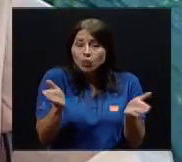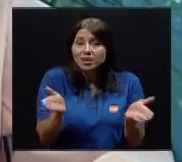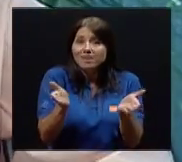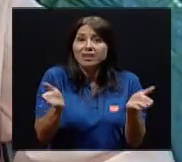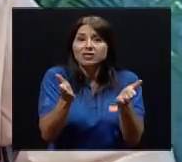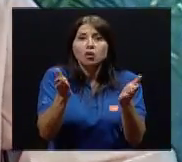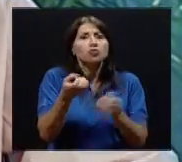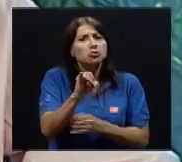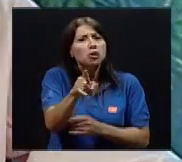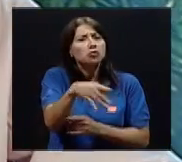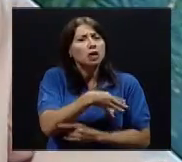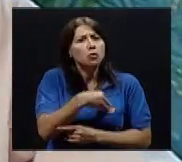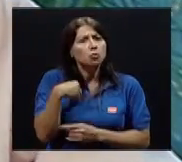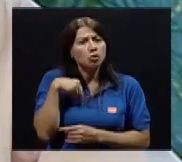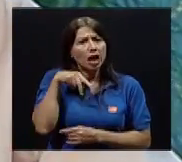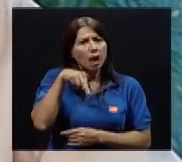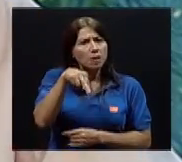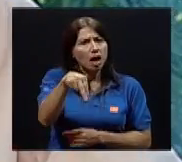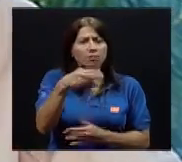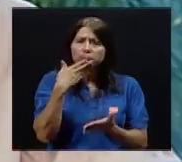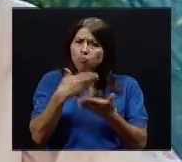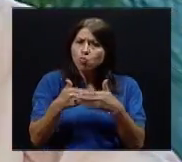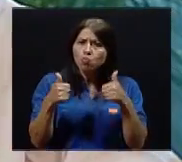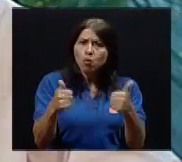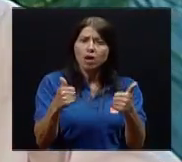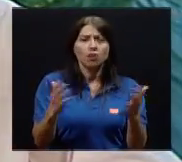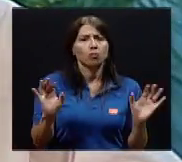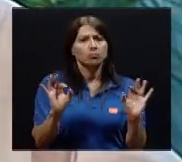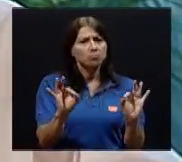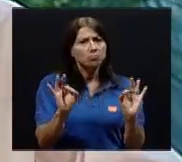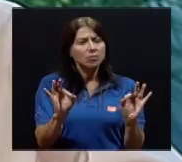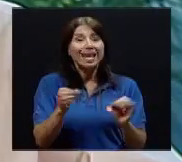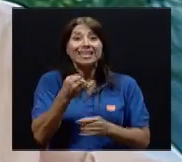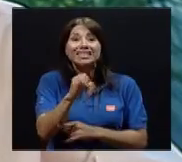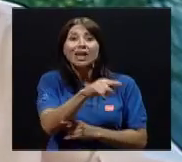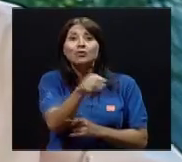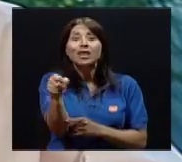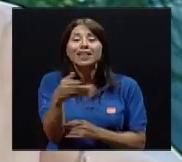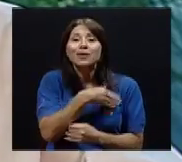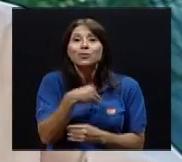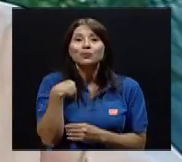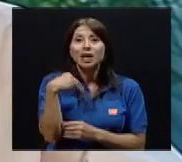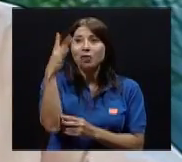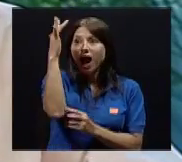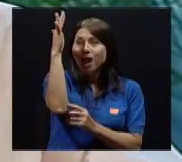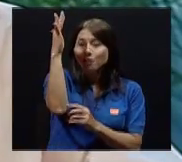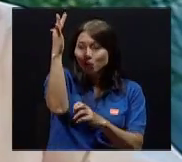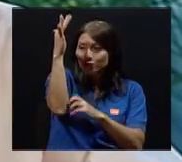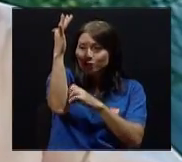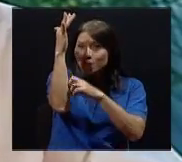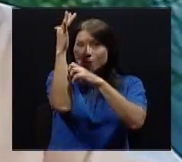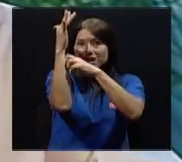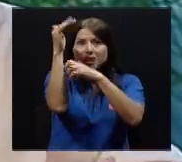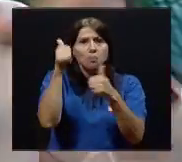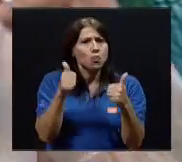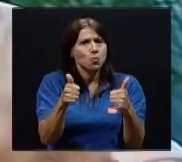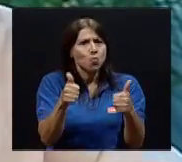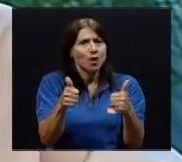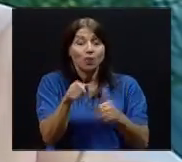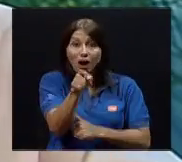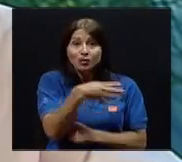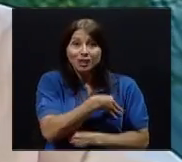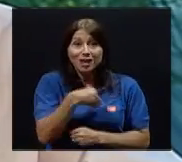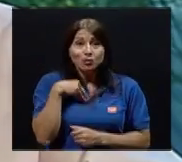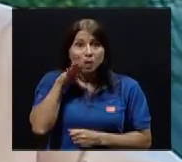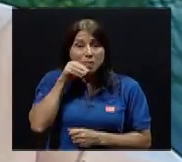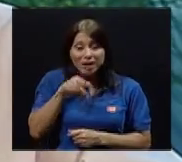Lo que tiene la motivación para usted hacer. Si le gusta caminar, es muy bueno. Si le gusta subir en un árbol,